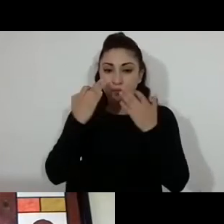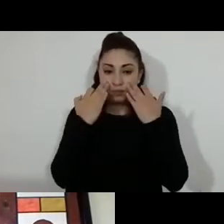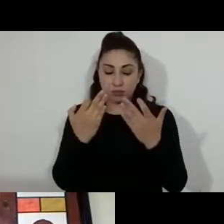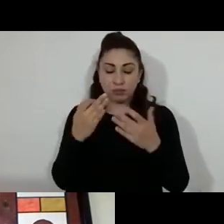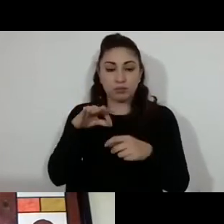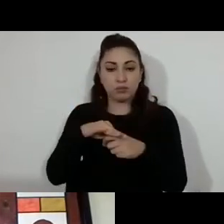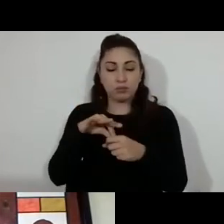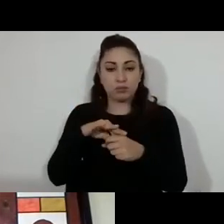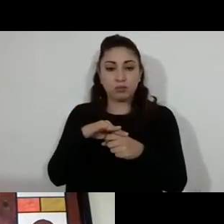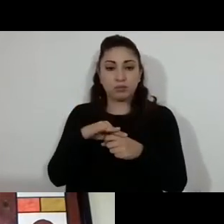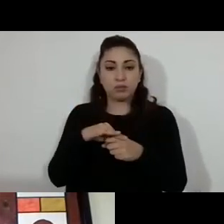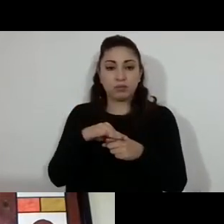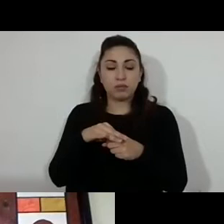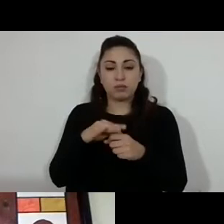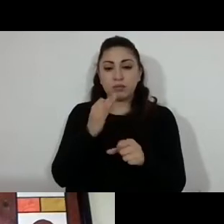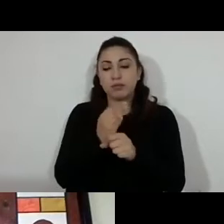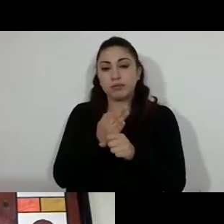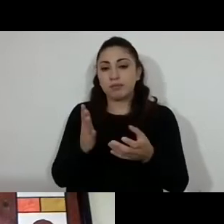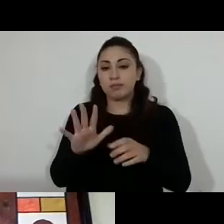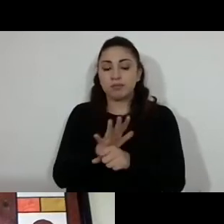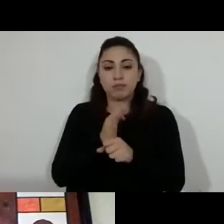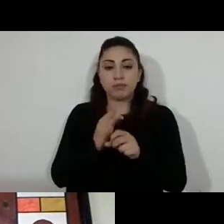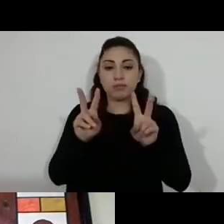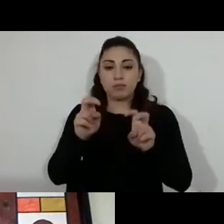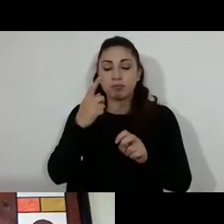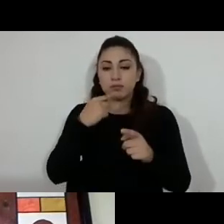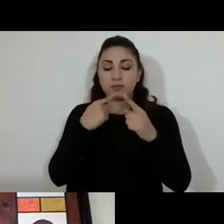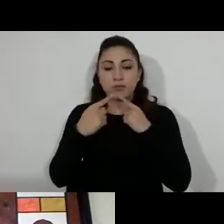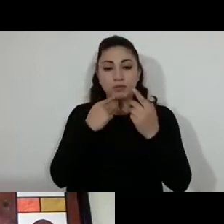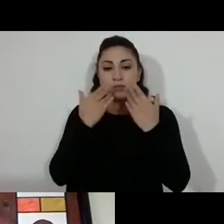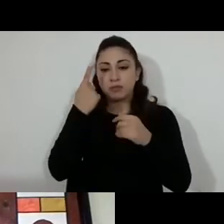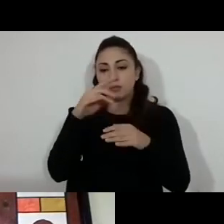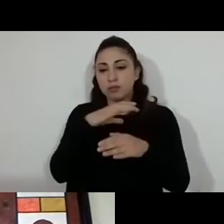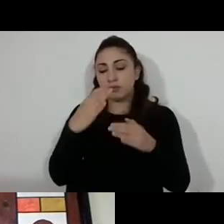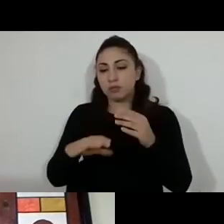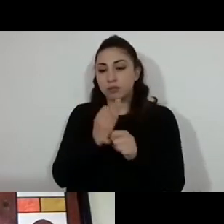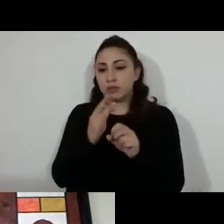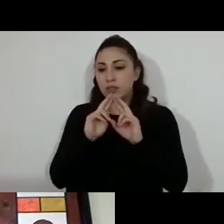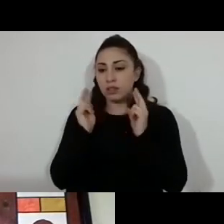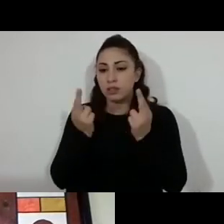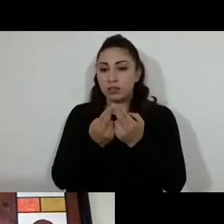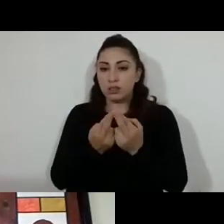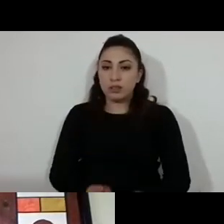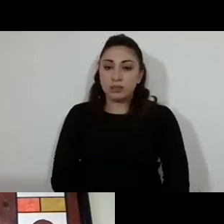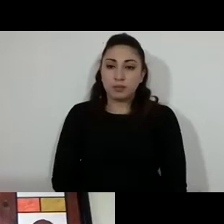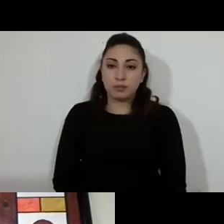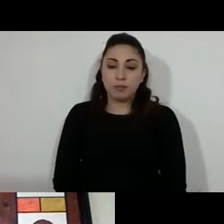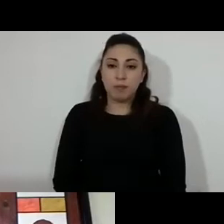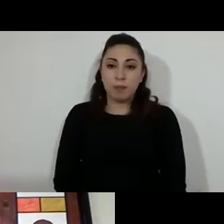declarado desierta o no hay materia y poder concluir con esta etapa de la sesión de comisión.